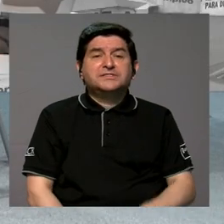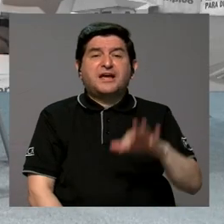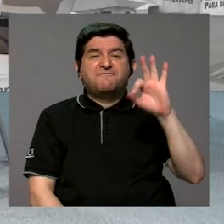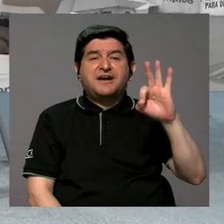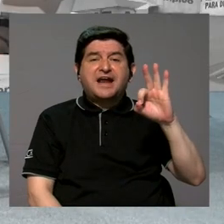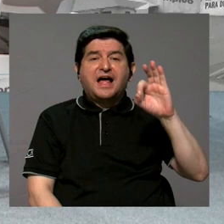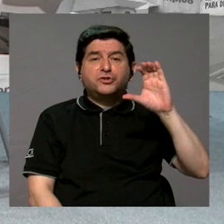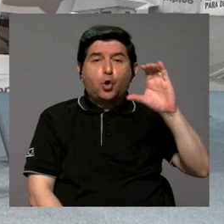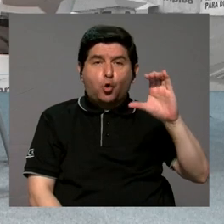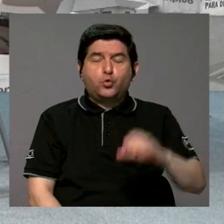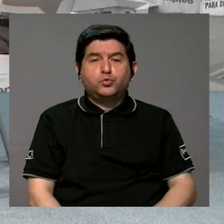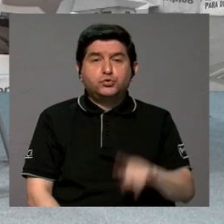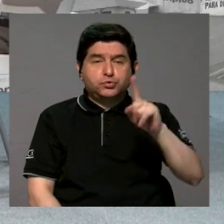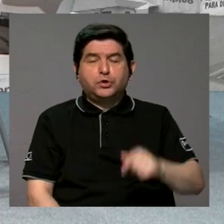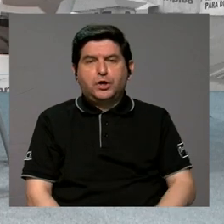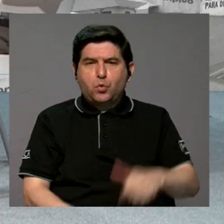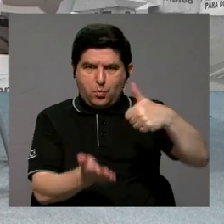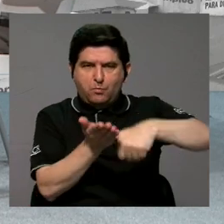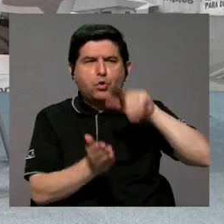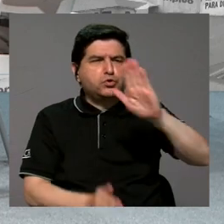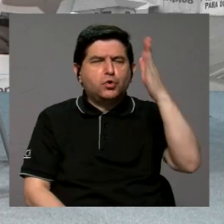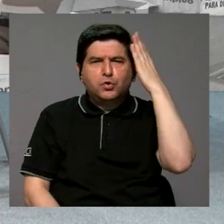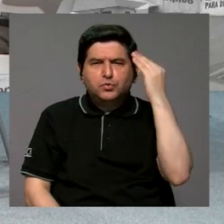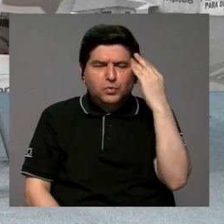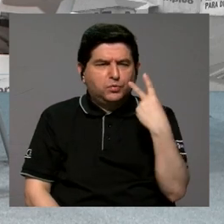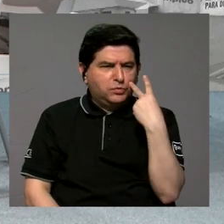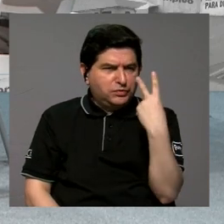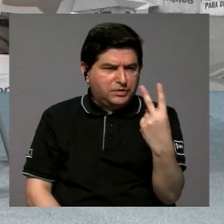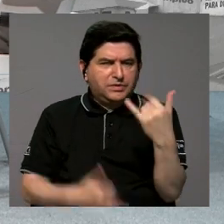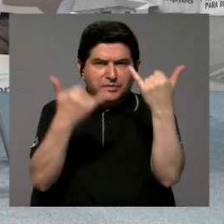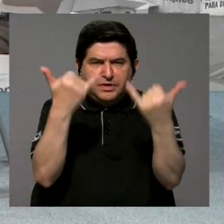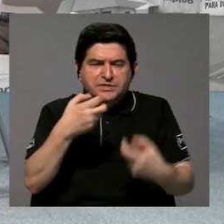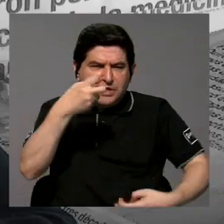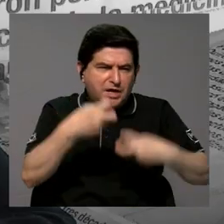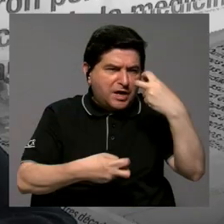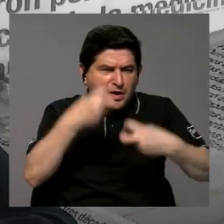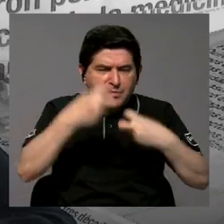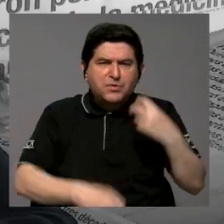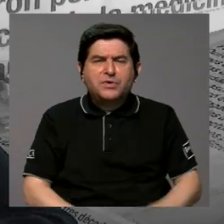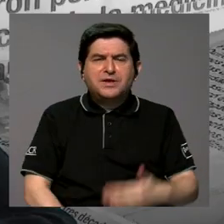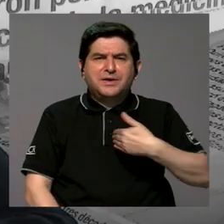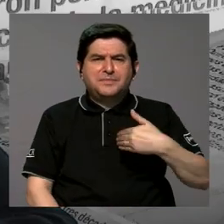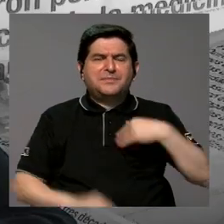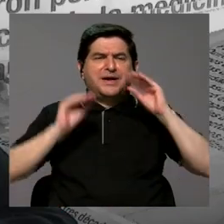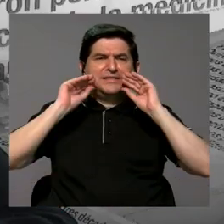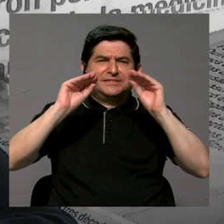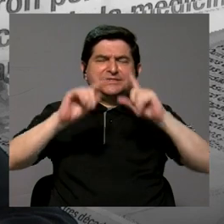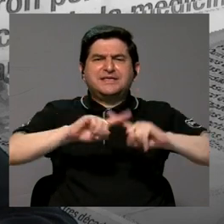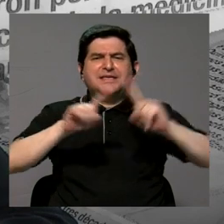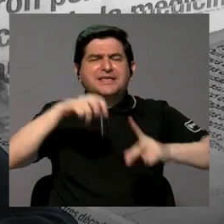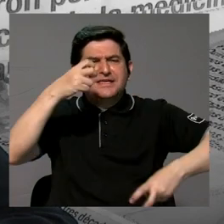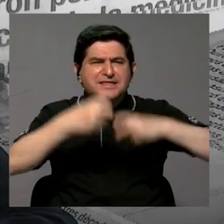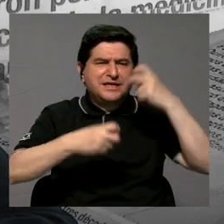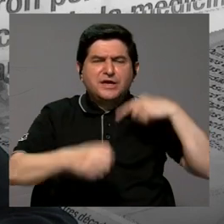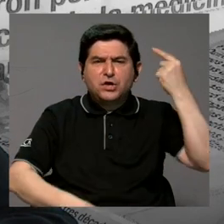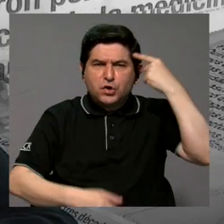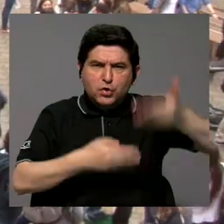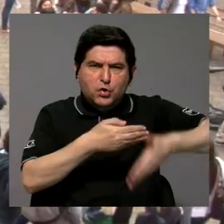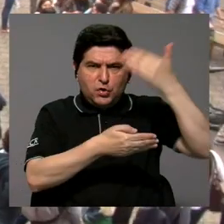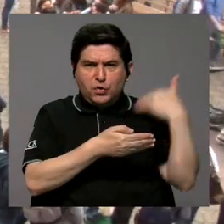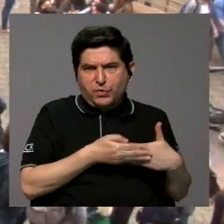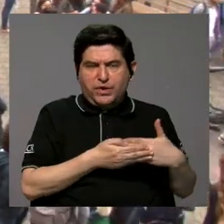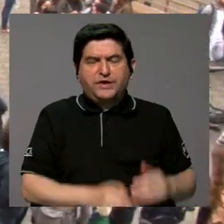Cruz en un voto ahí, con la experiencia que él tiene, de estar viendo los problemas que tiene también la educación, y otra cantidad de problemas con los gobiernos